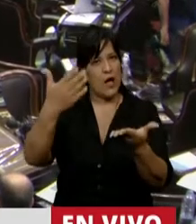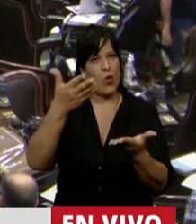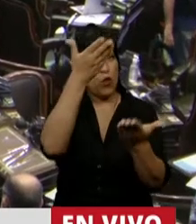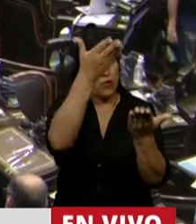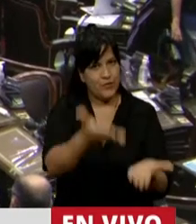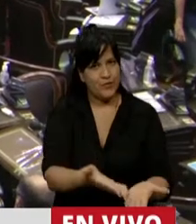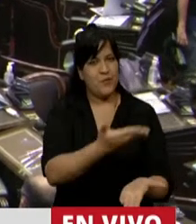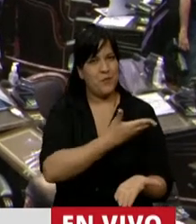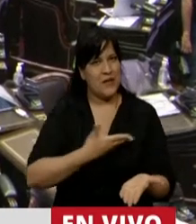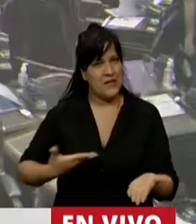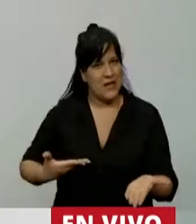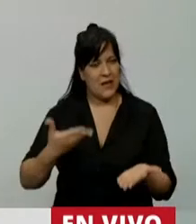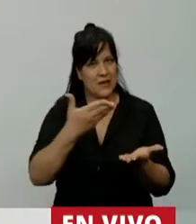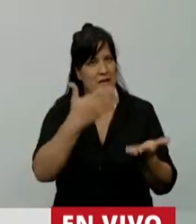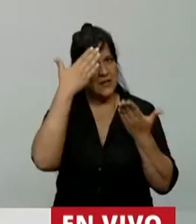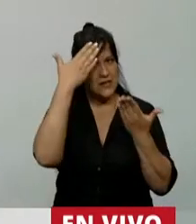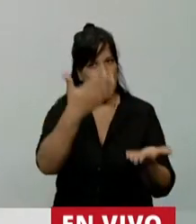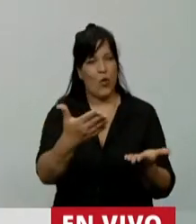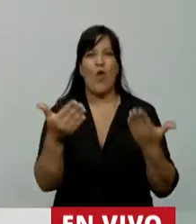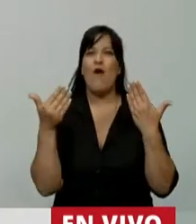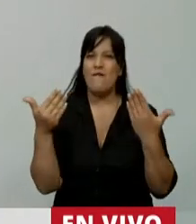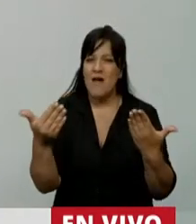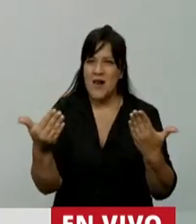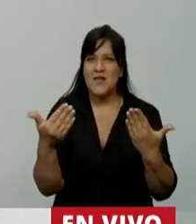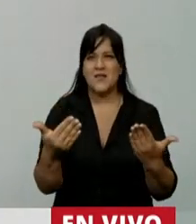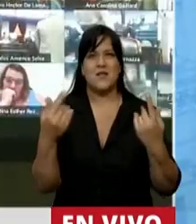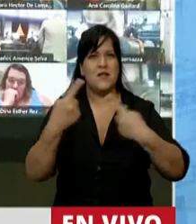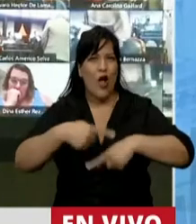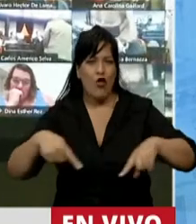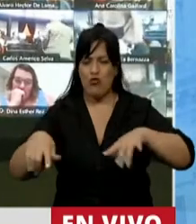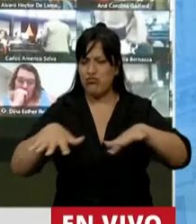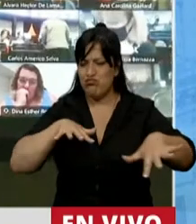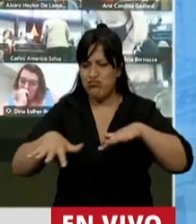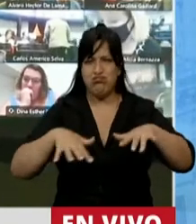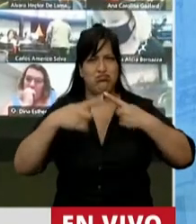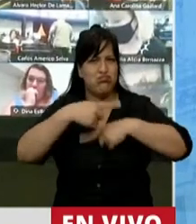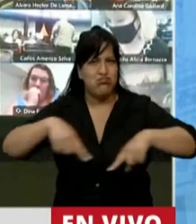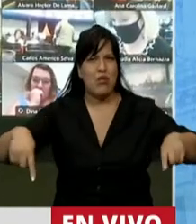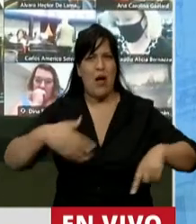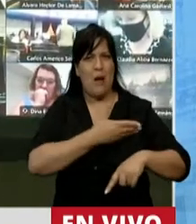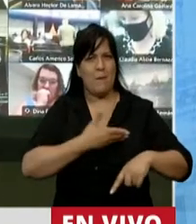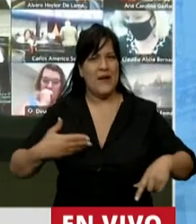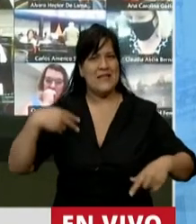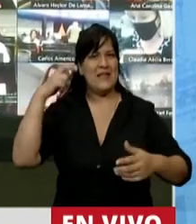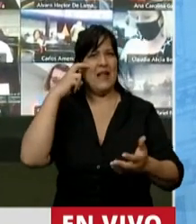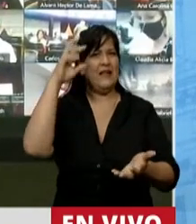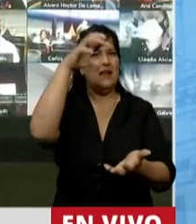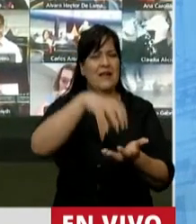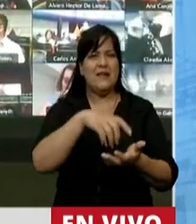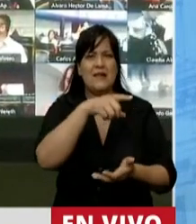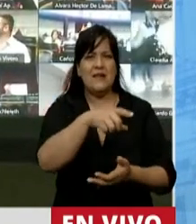usted, señor presidente. Felicitarlo por todas las acciones que viene desarrollando como presidente de esta Cámara.